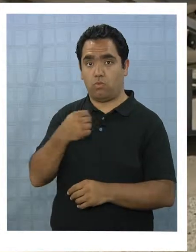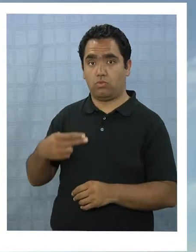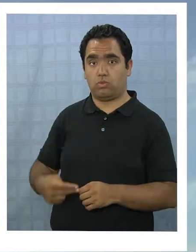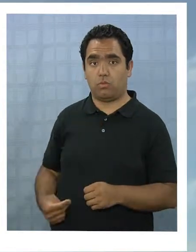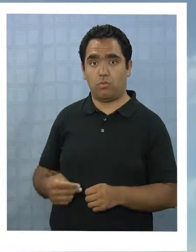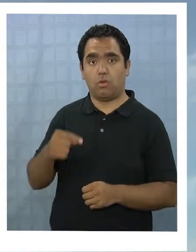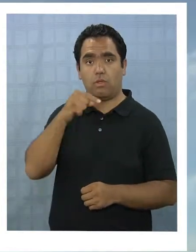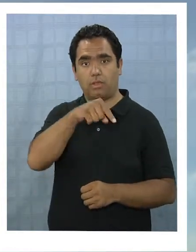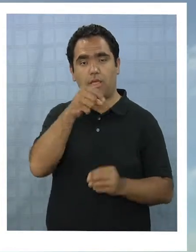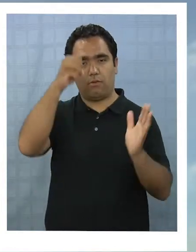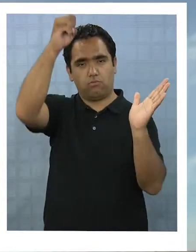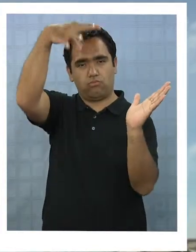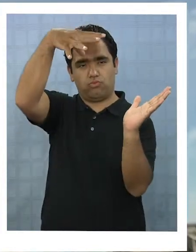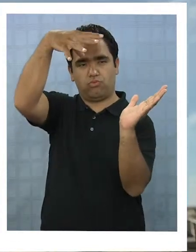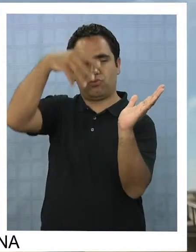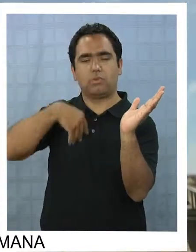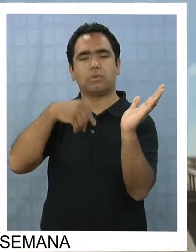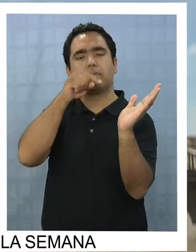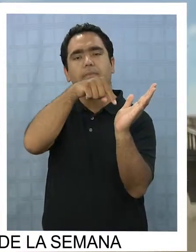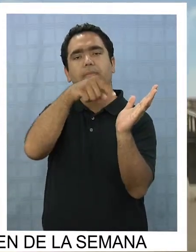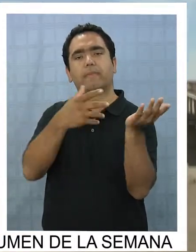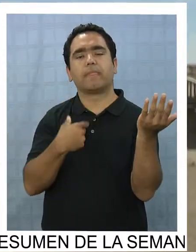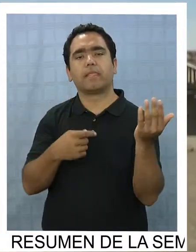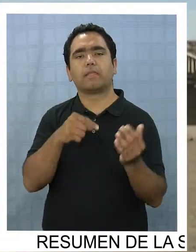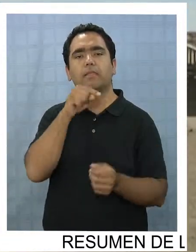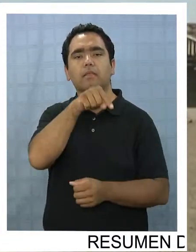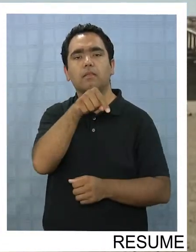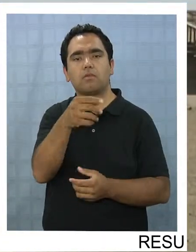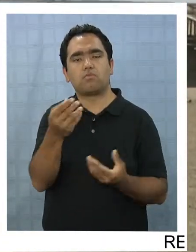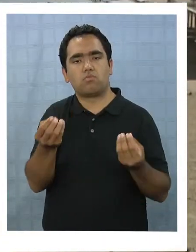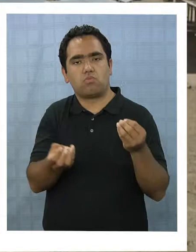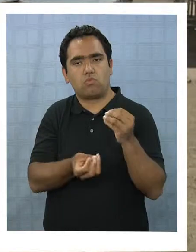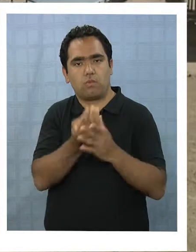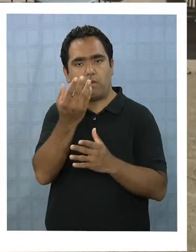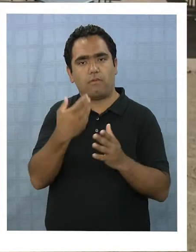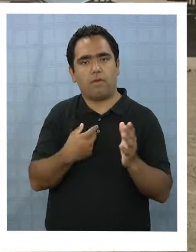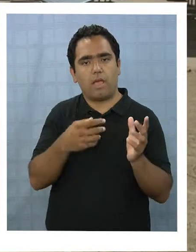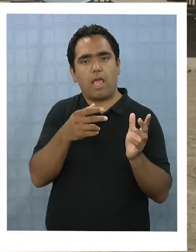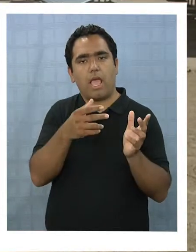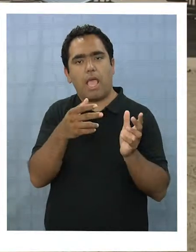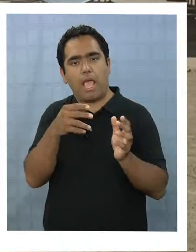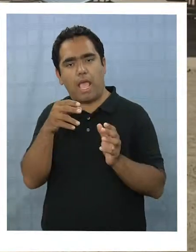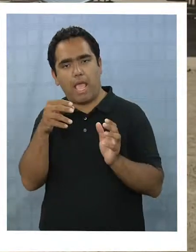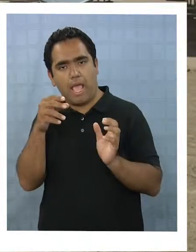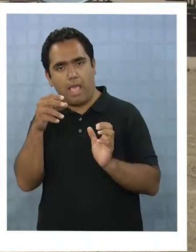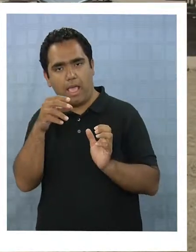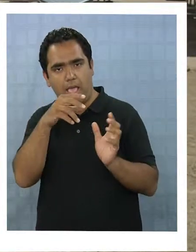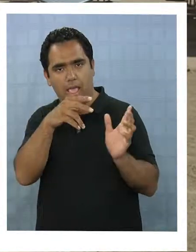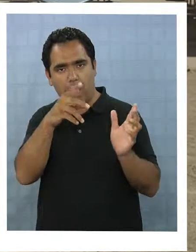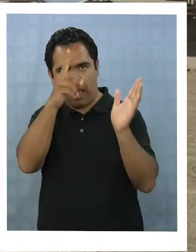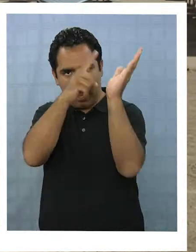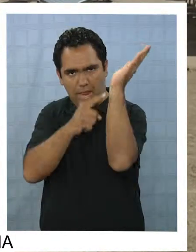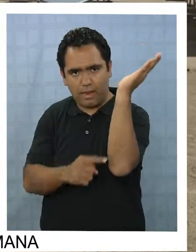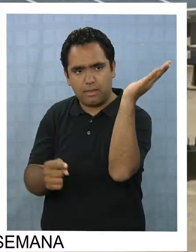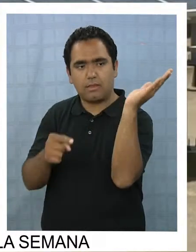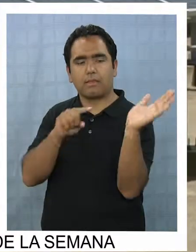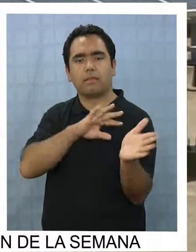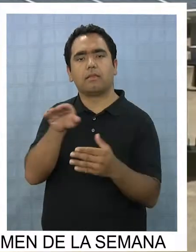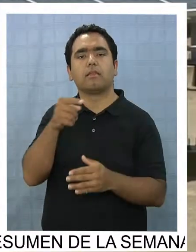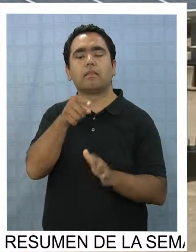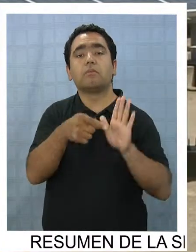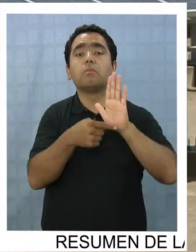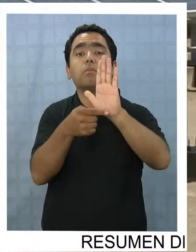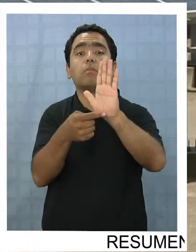representa la primera licitación para el desarrollo de este tipo de energía por parte de una compañía minera en Chile y viene a